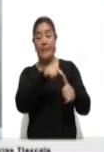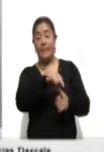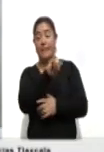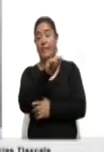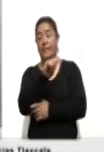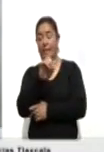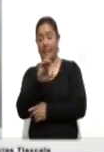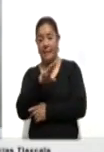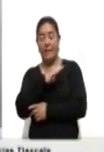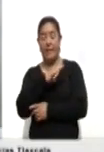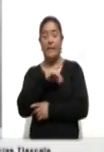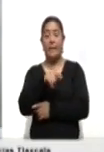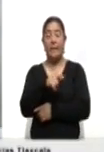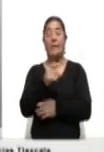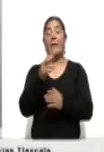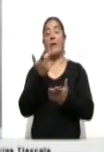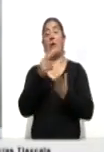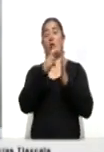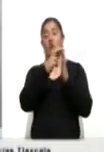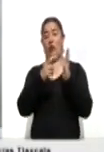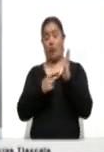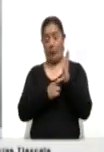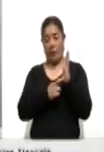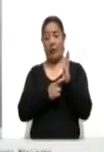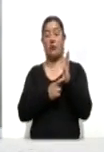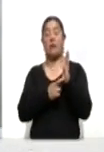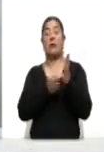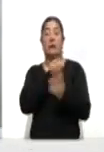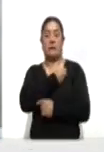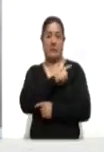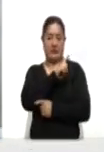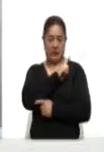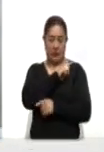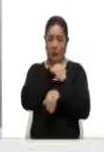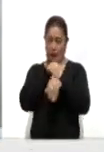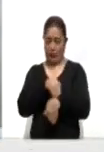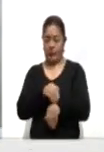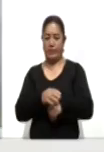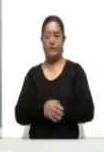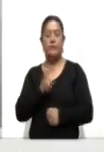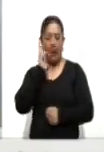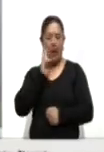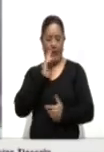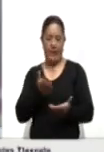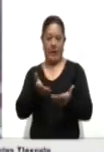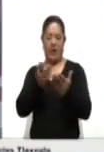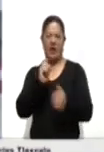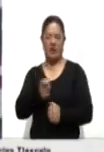en apego a un manual y protocolo sanitario. Veamos de qué consiste este manual.